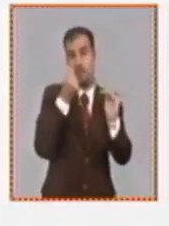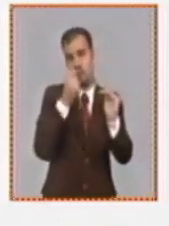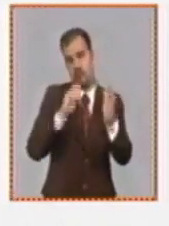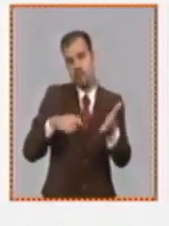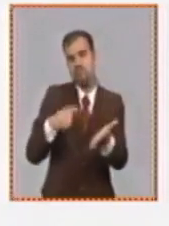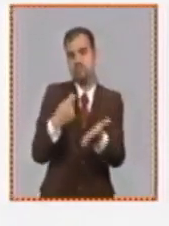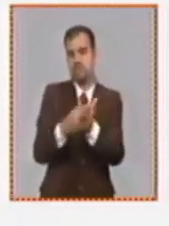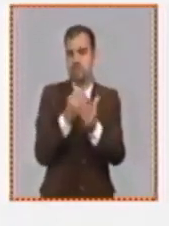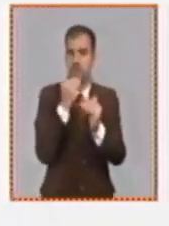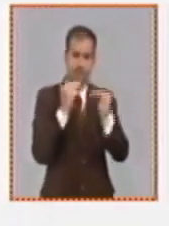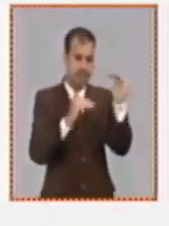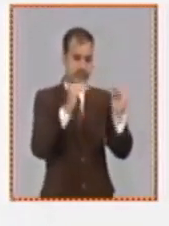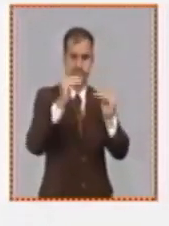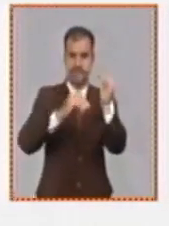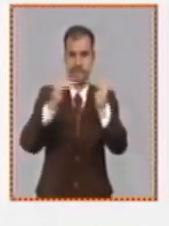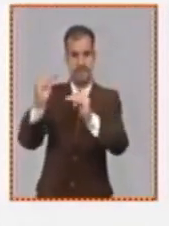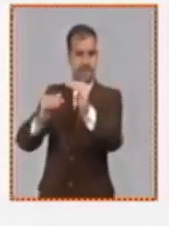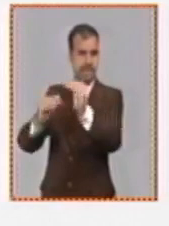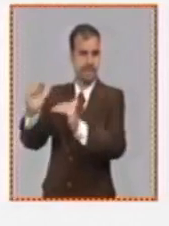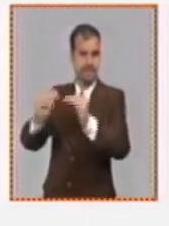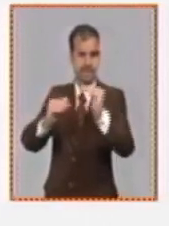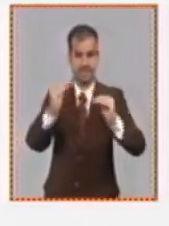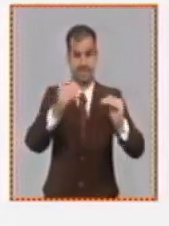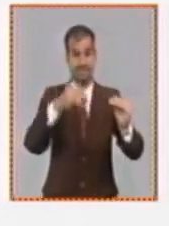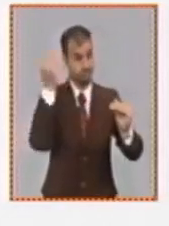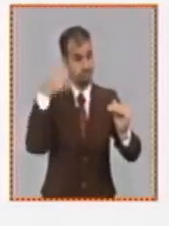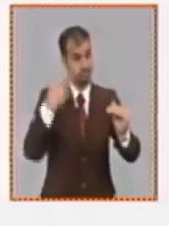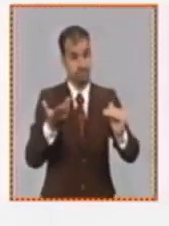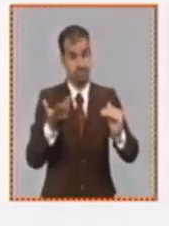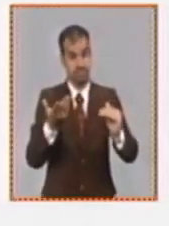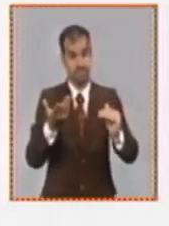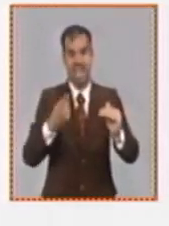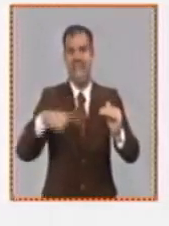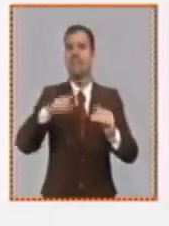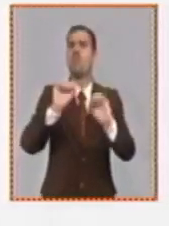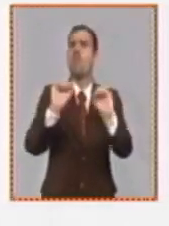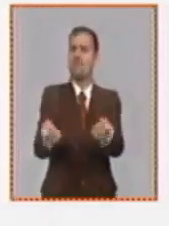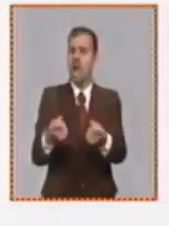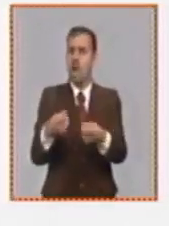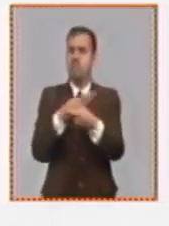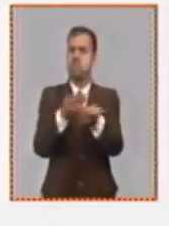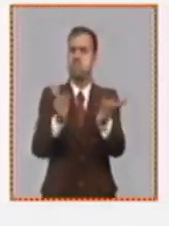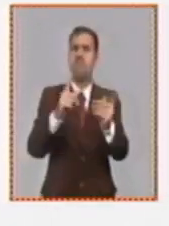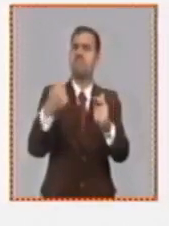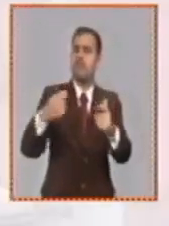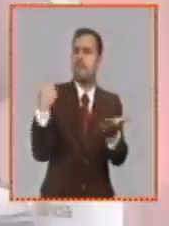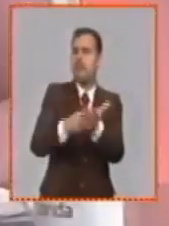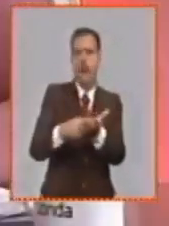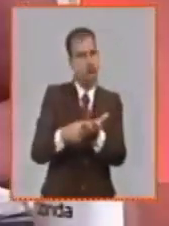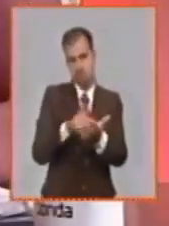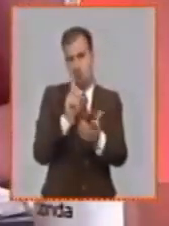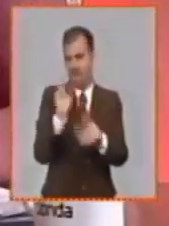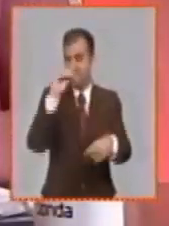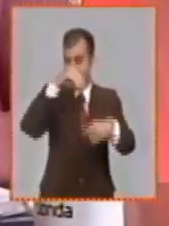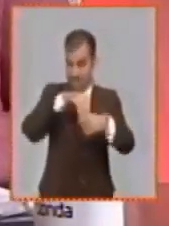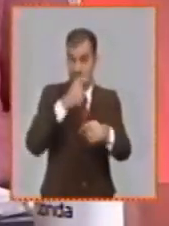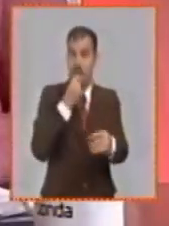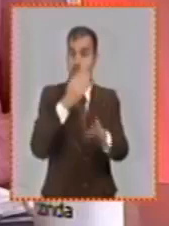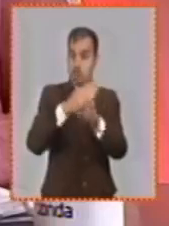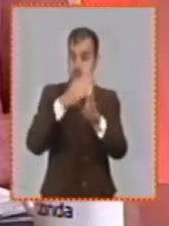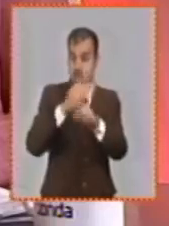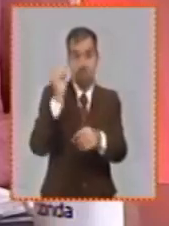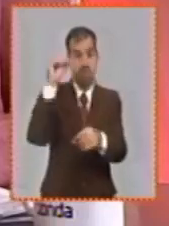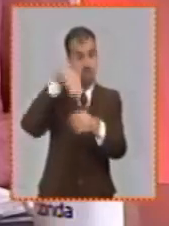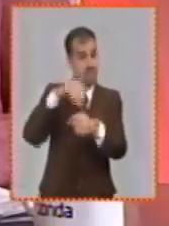opcionales que pueden estar derivados y como opcionales al fin no incluye parte del almuerzo ni están